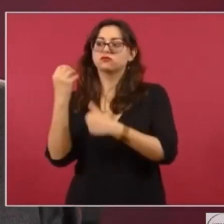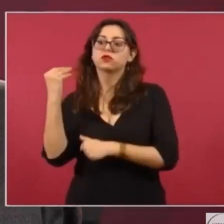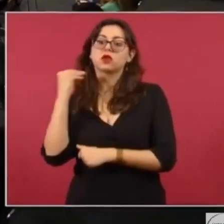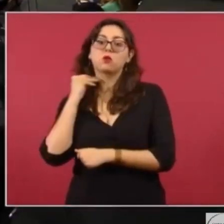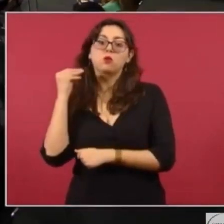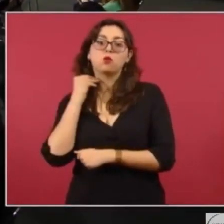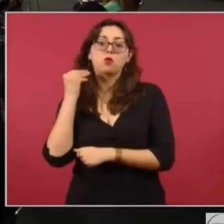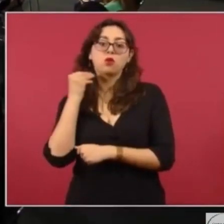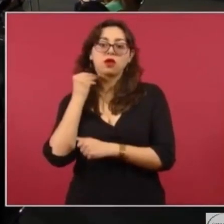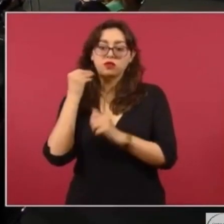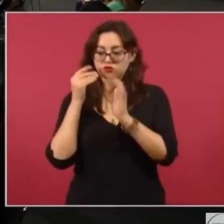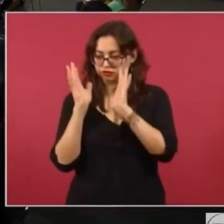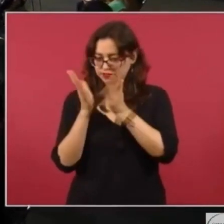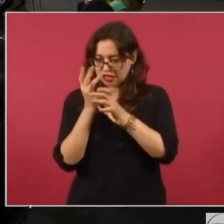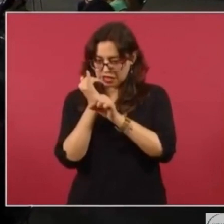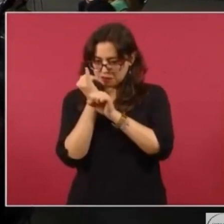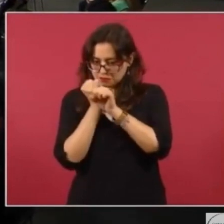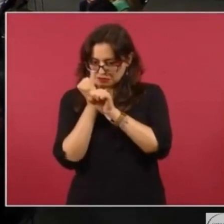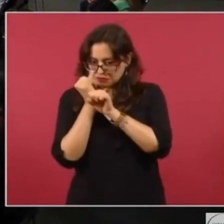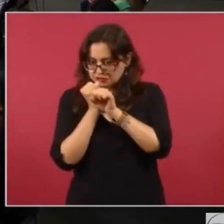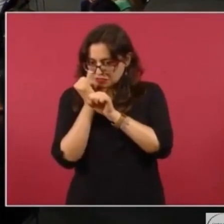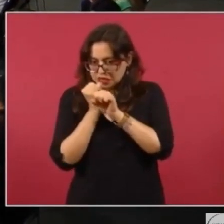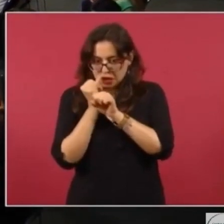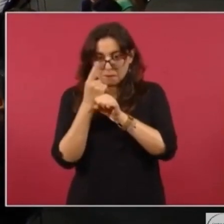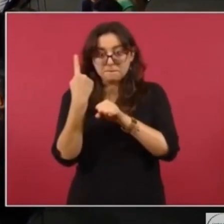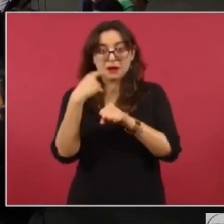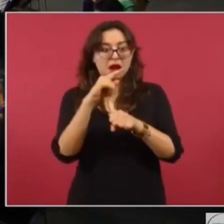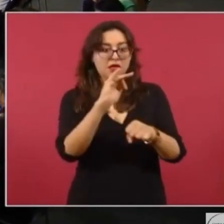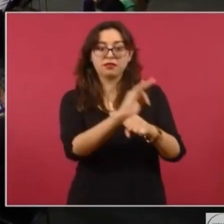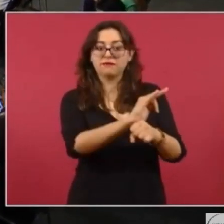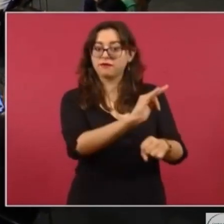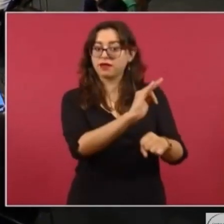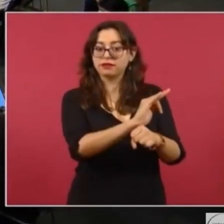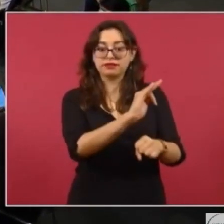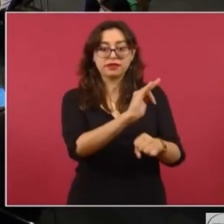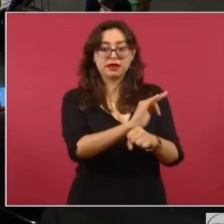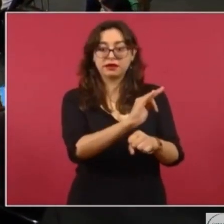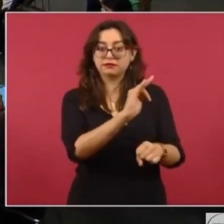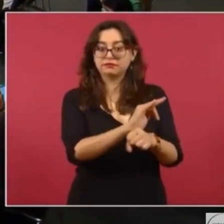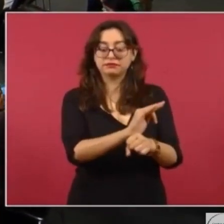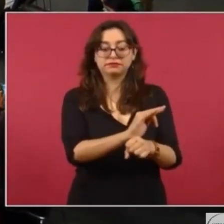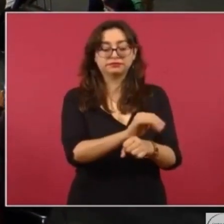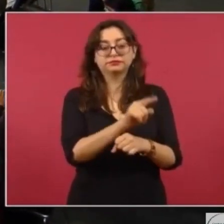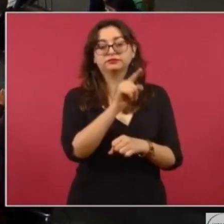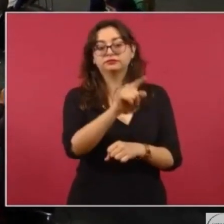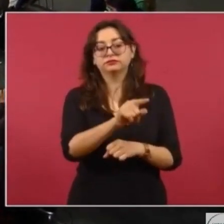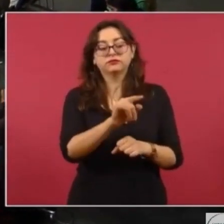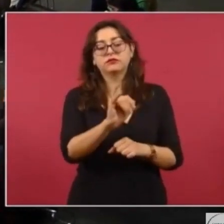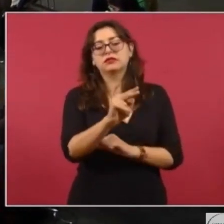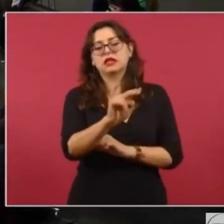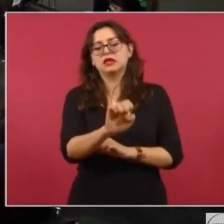con el mismo propósito, de defender el estatus quo.